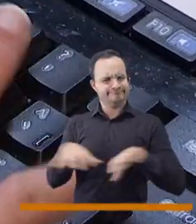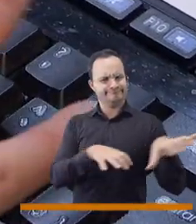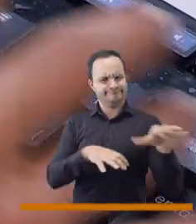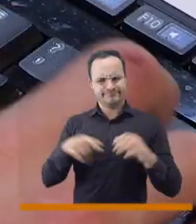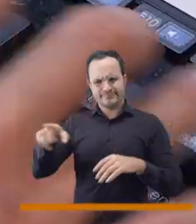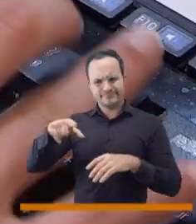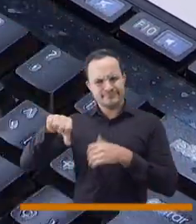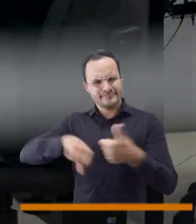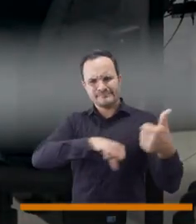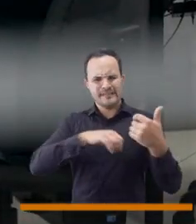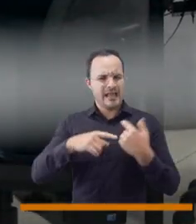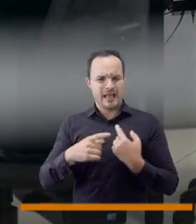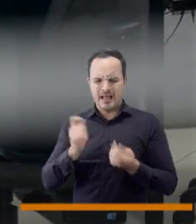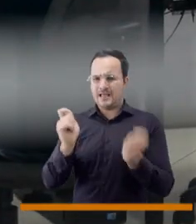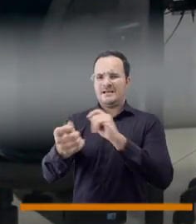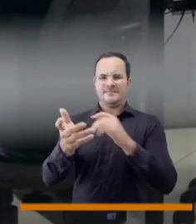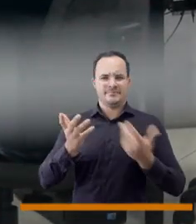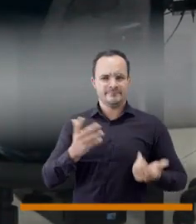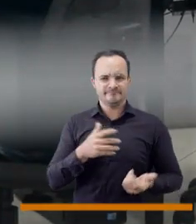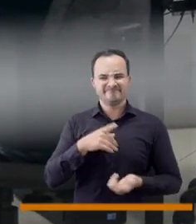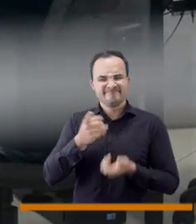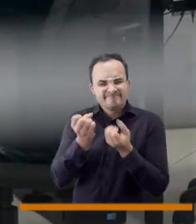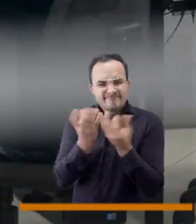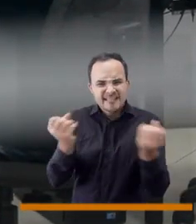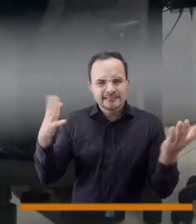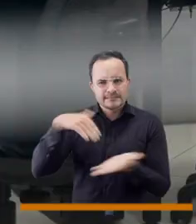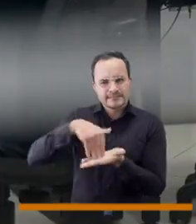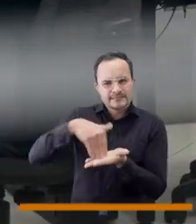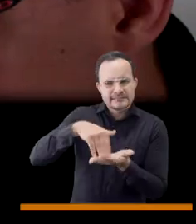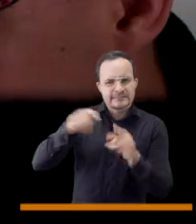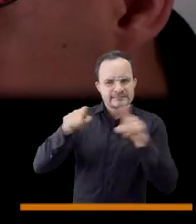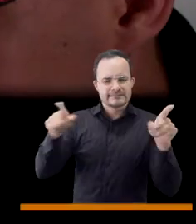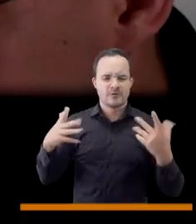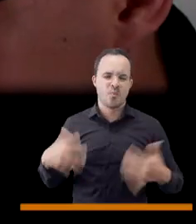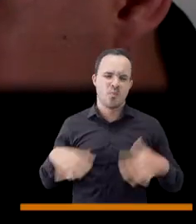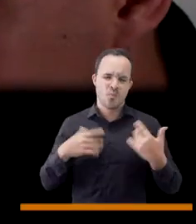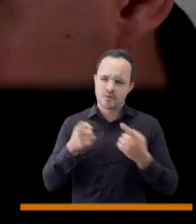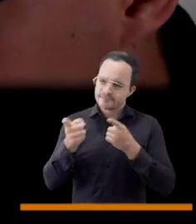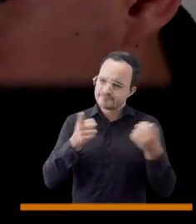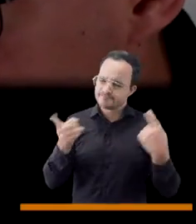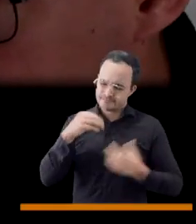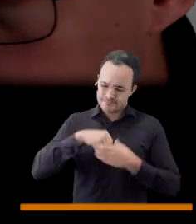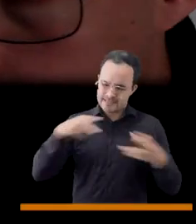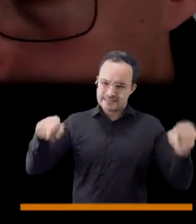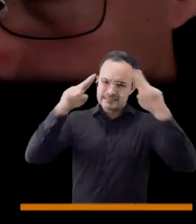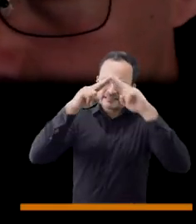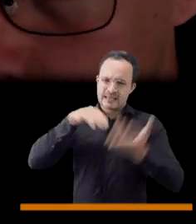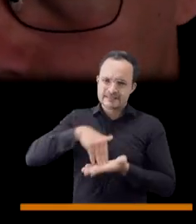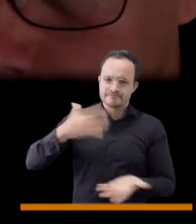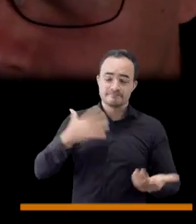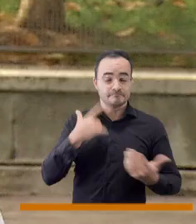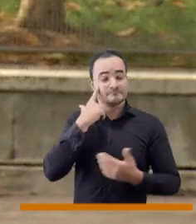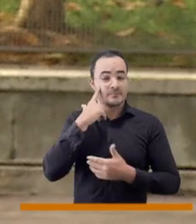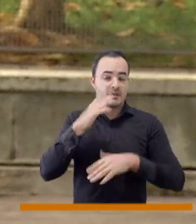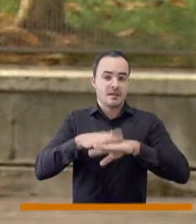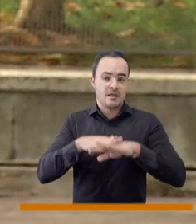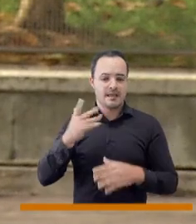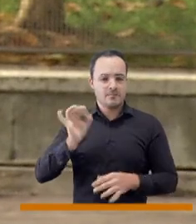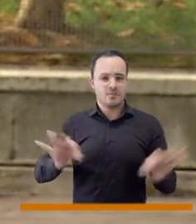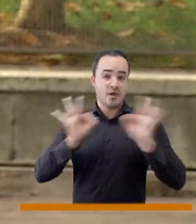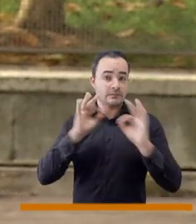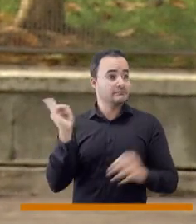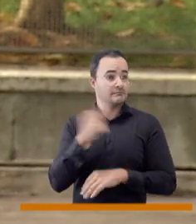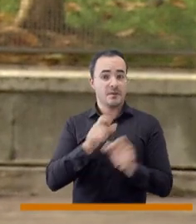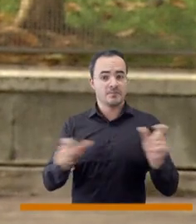misma familia que han llevado al aislamiento de cada uno. Entonces, hay muchas debilidades en el ser y entre ellos la espiritualidad.